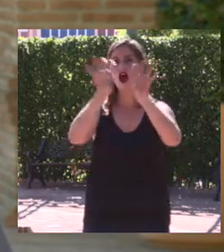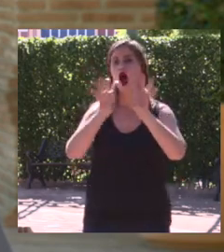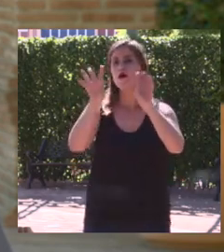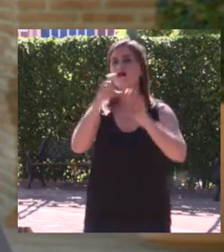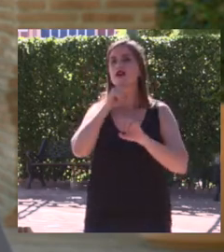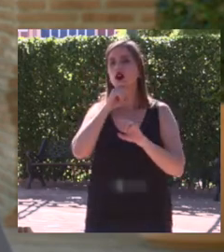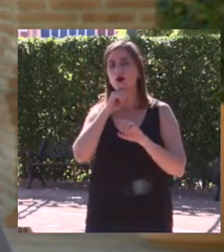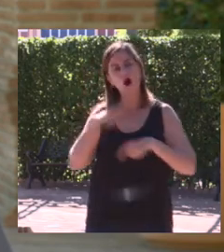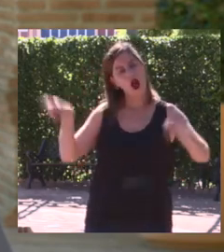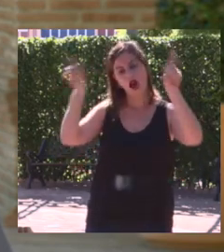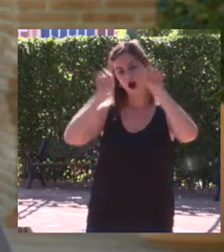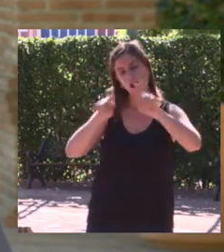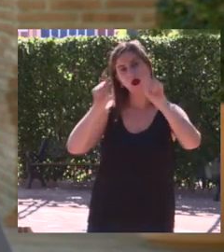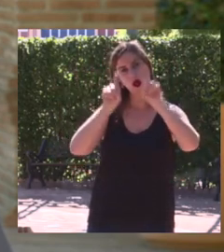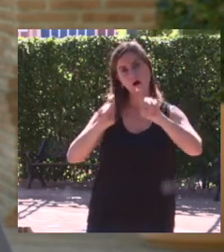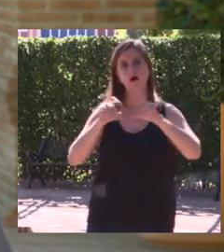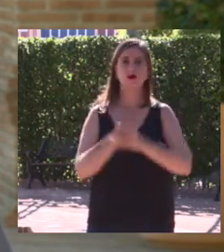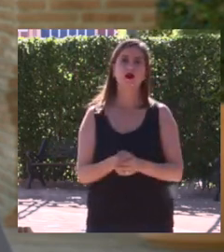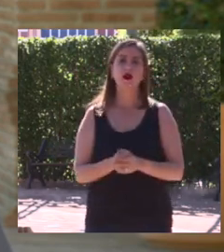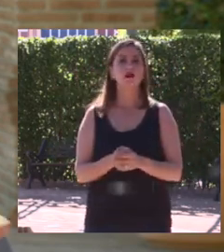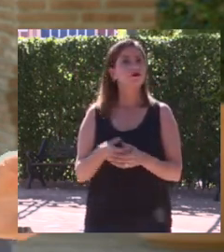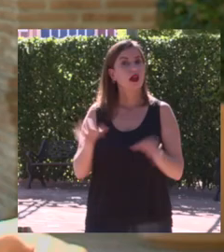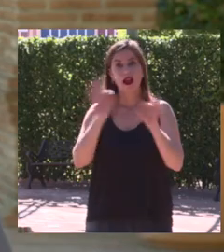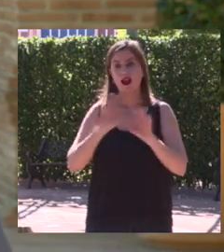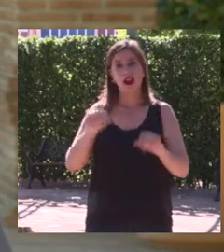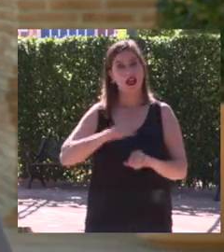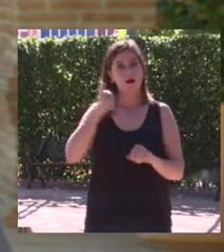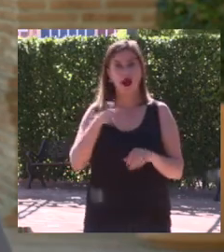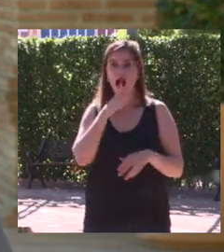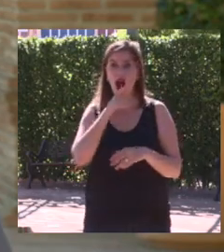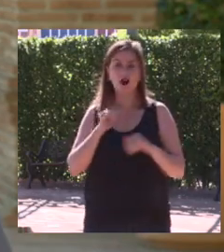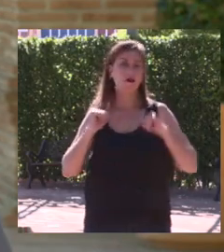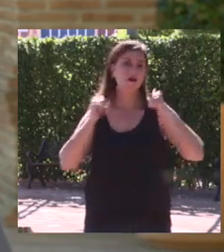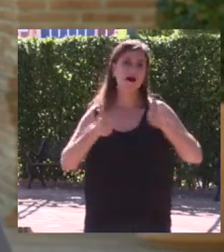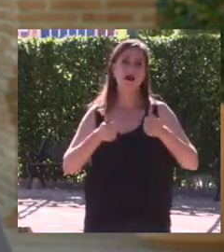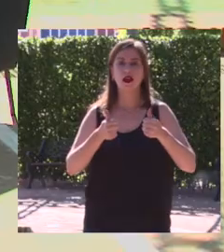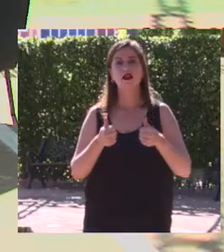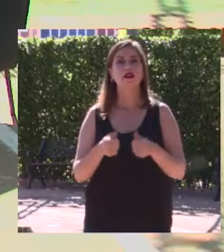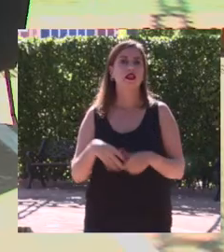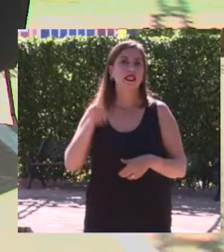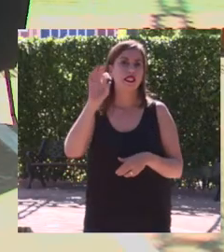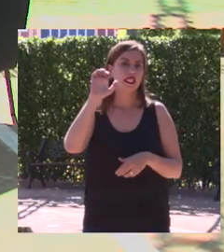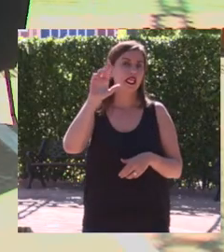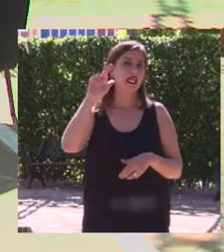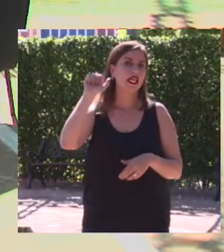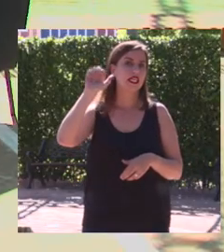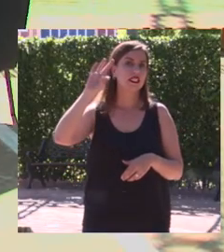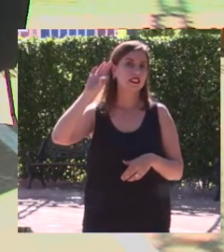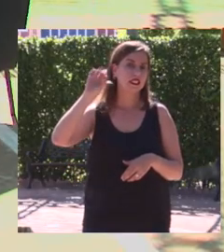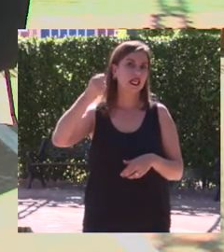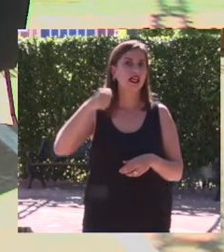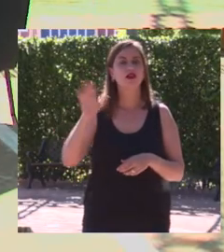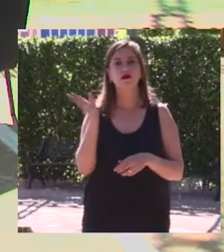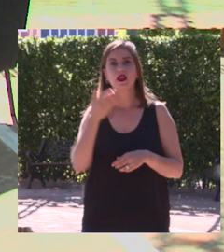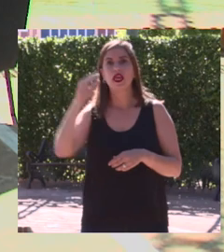construye desde la educación. Nada más, os dejo con Teresa y con Cristina. Espero que sea un